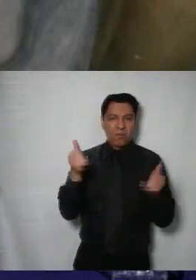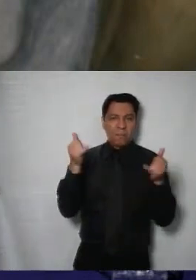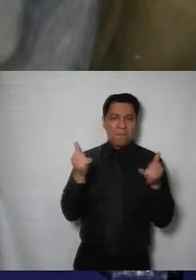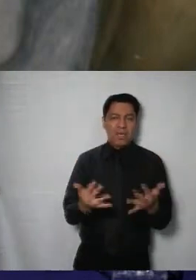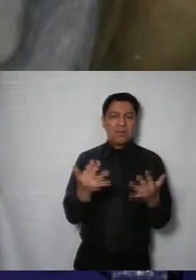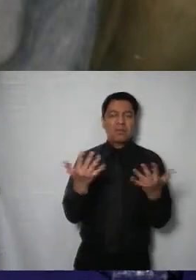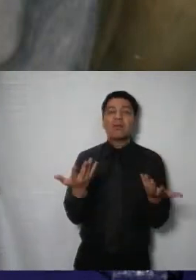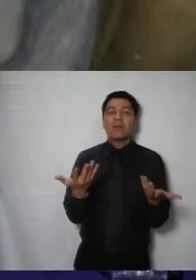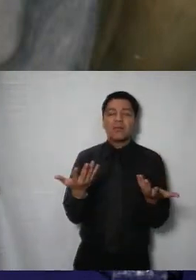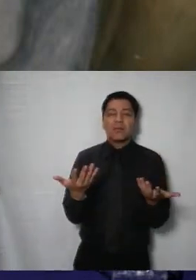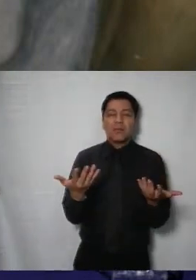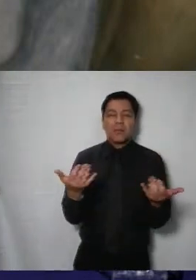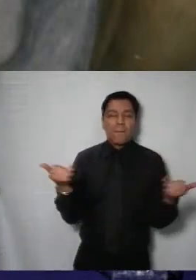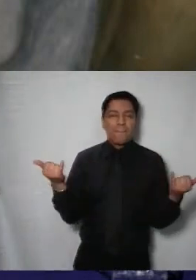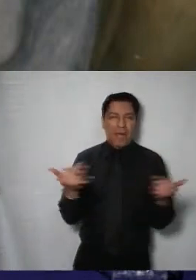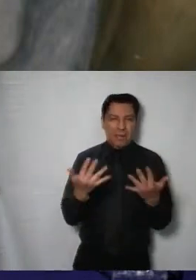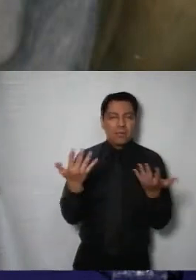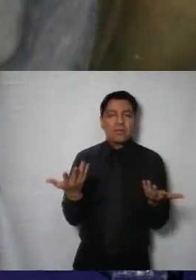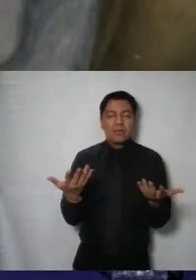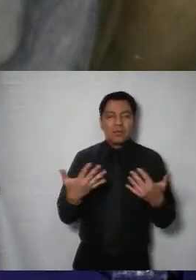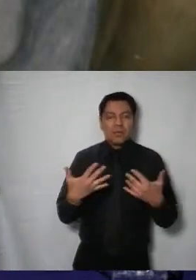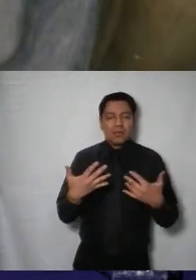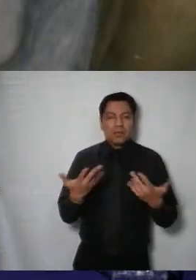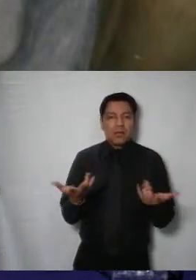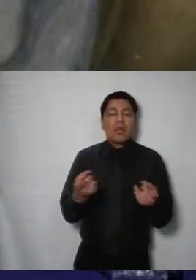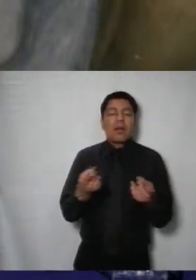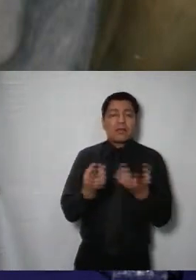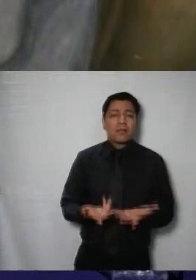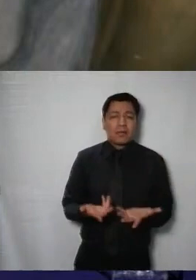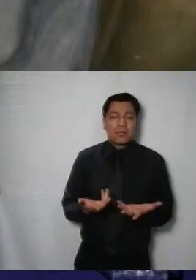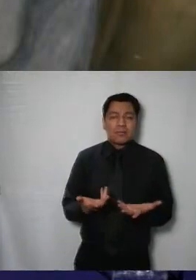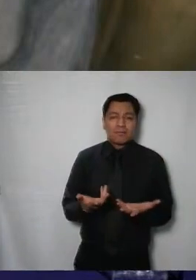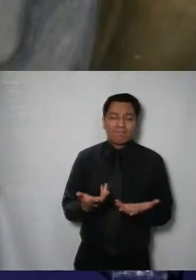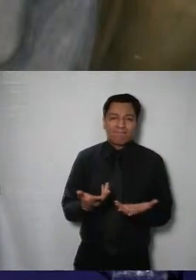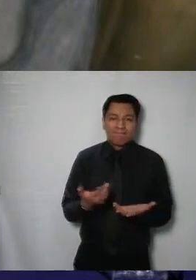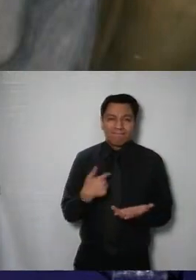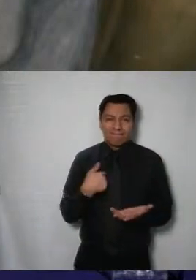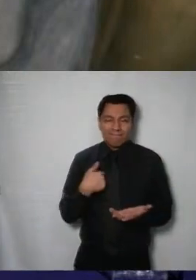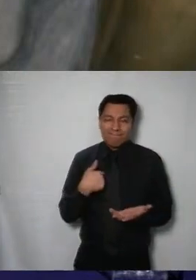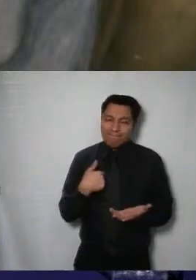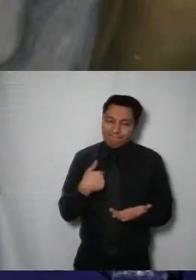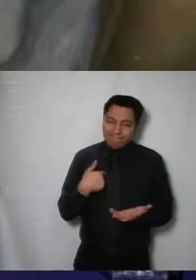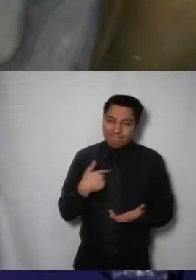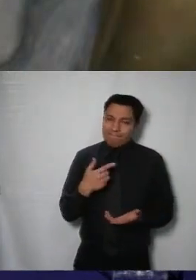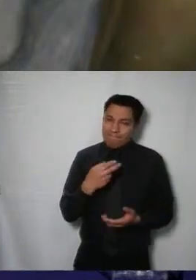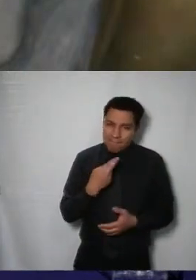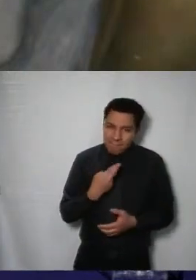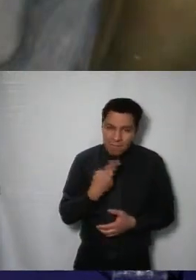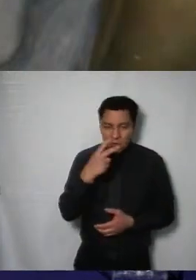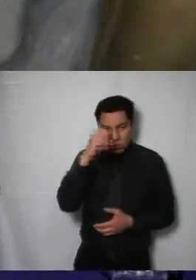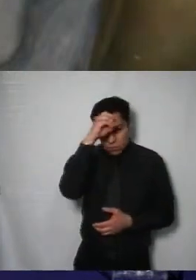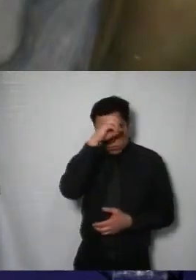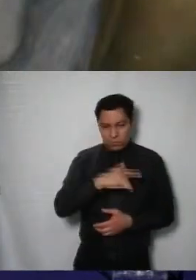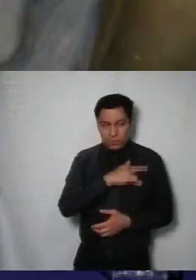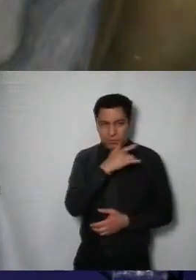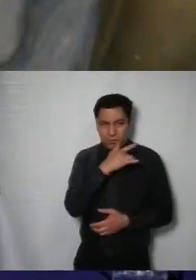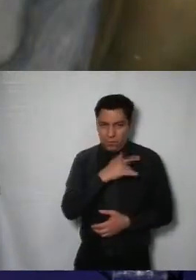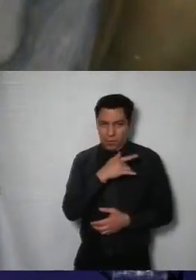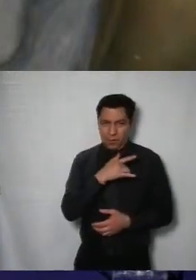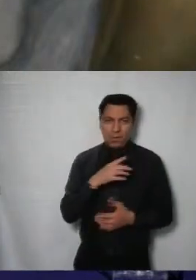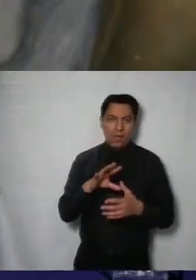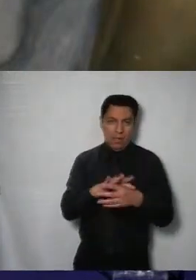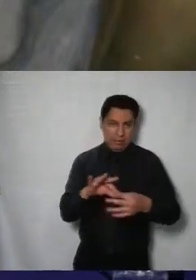por la propuesta que presenta la comisionada Laura Lissette Enrique Rodríguez sin embargo presentando un voto concurrente en el cual se